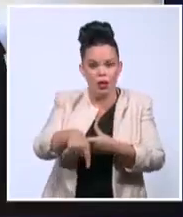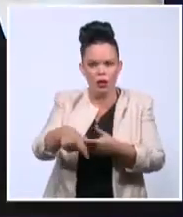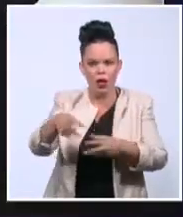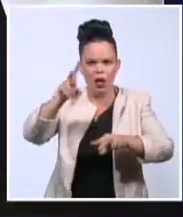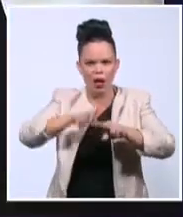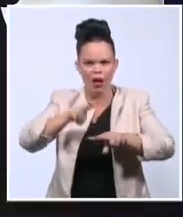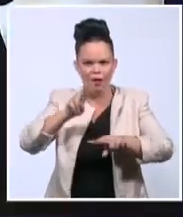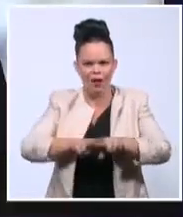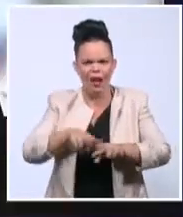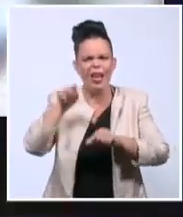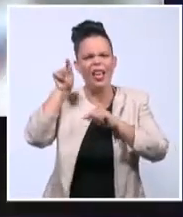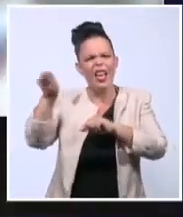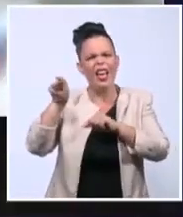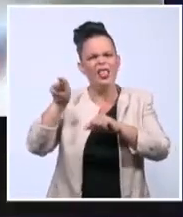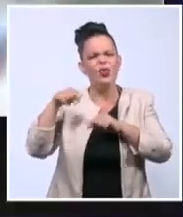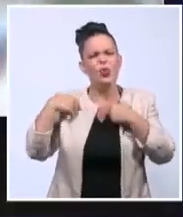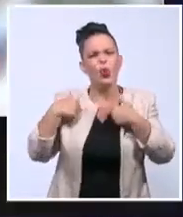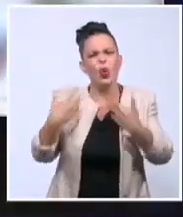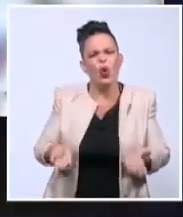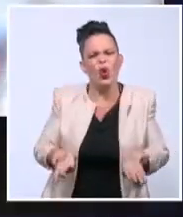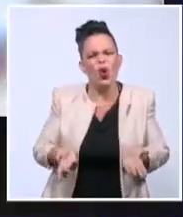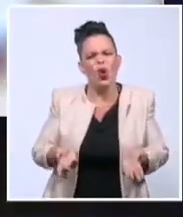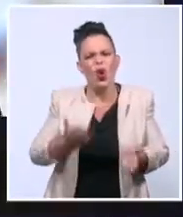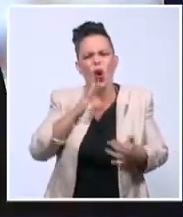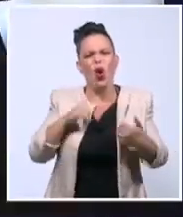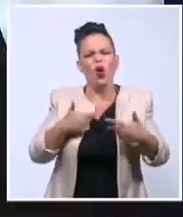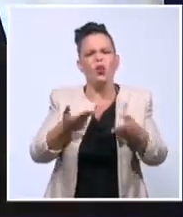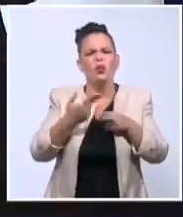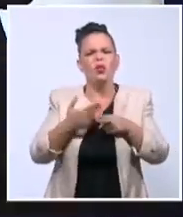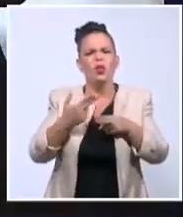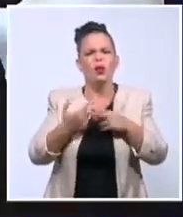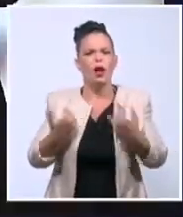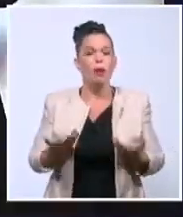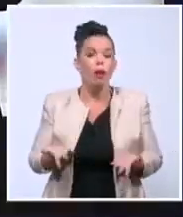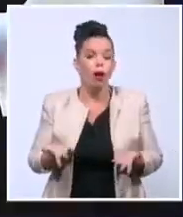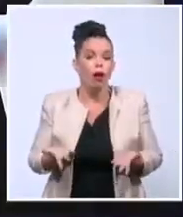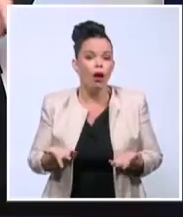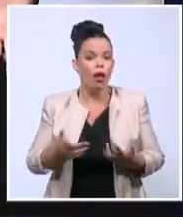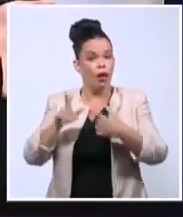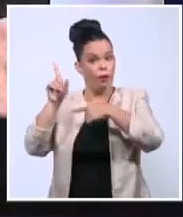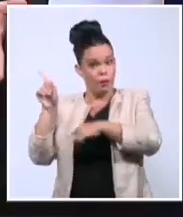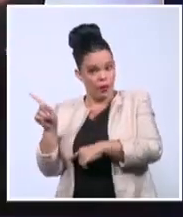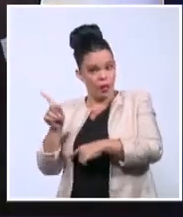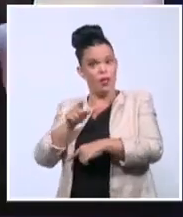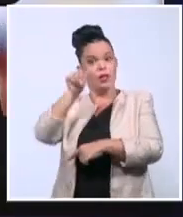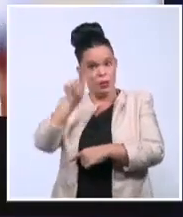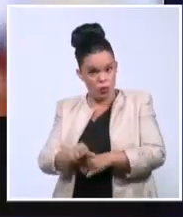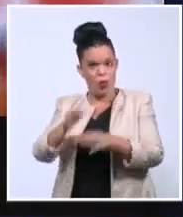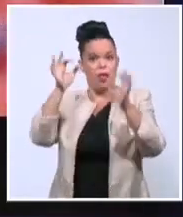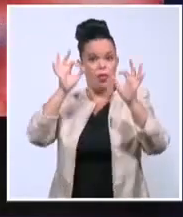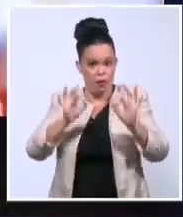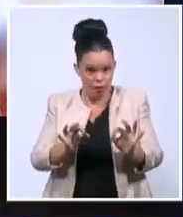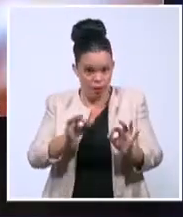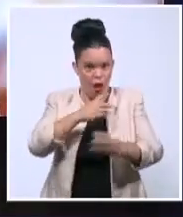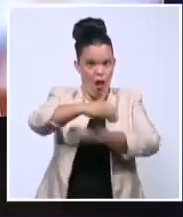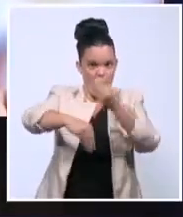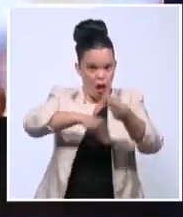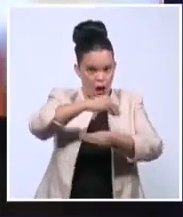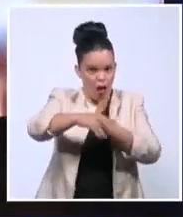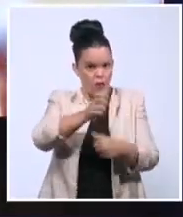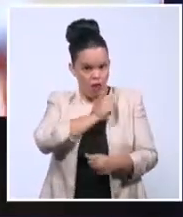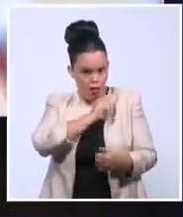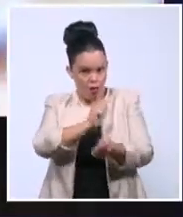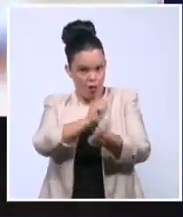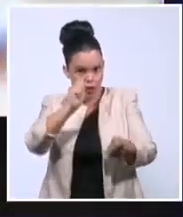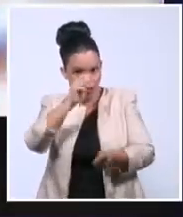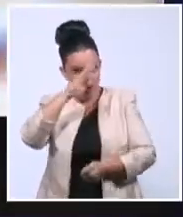llama? Repito las mismas preguntas. ¿Este es el hombre que dice que va a cambiar este país? ¿Hasta cuándo? Recuerdo, ayer